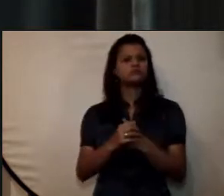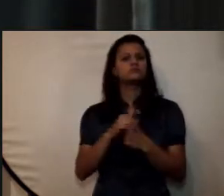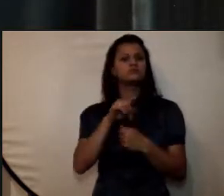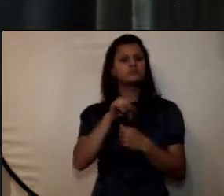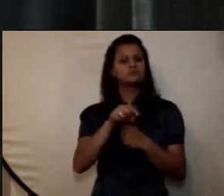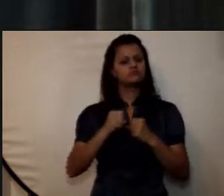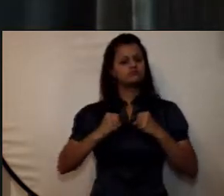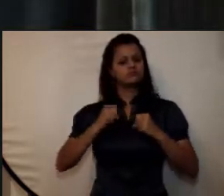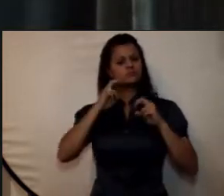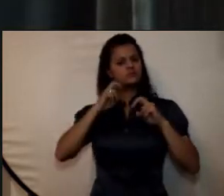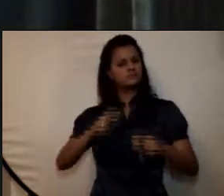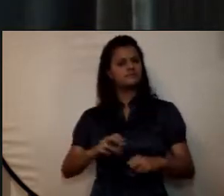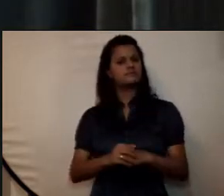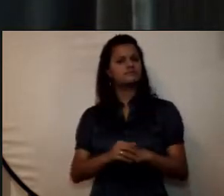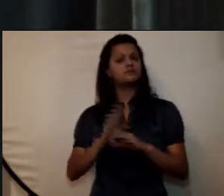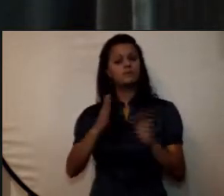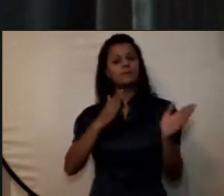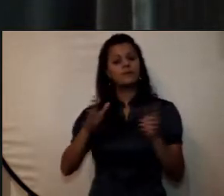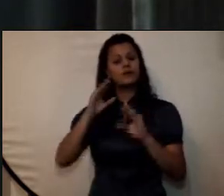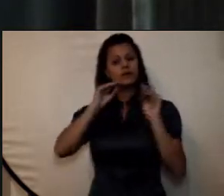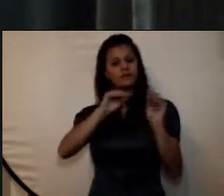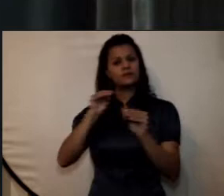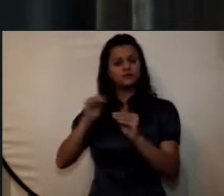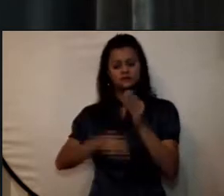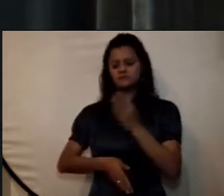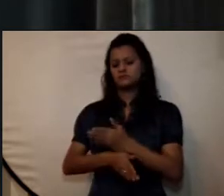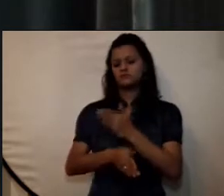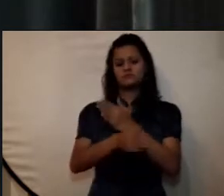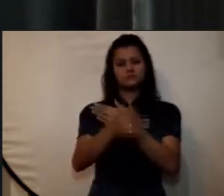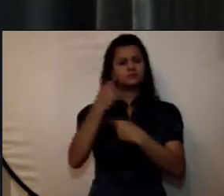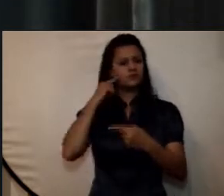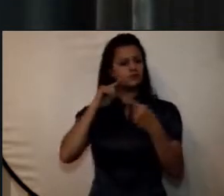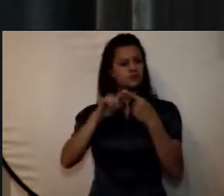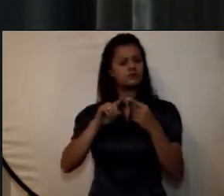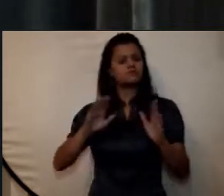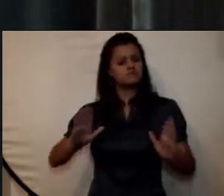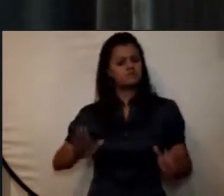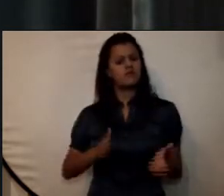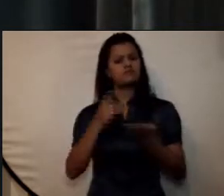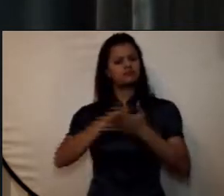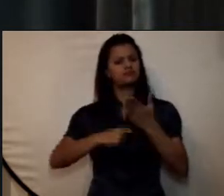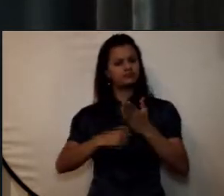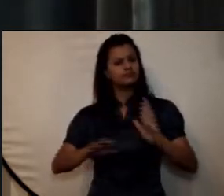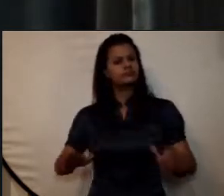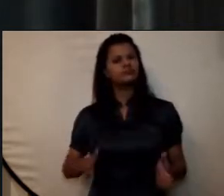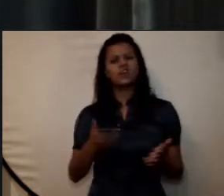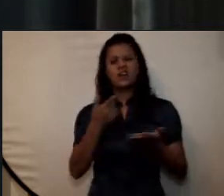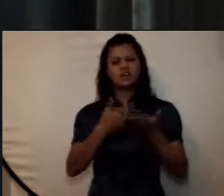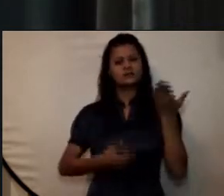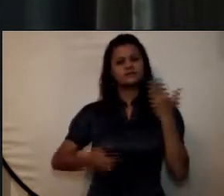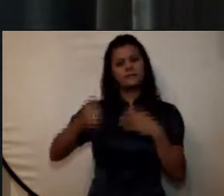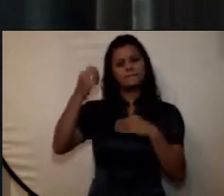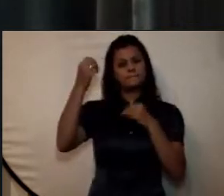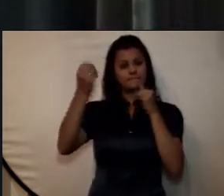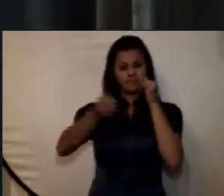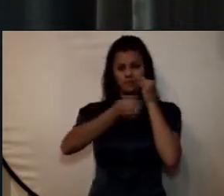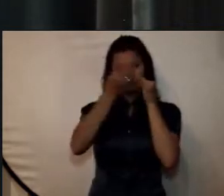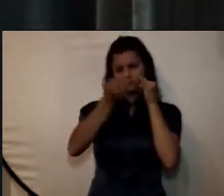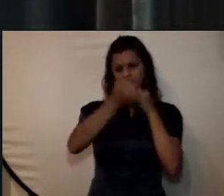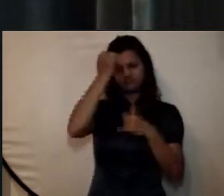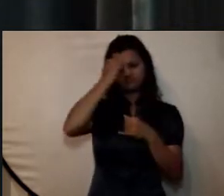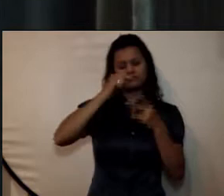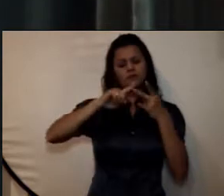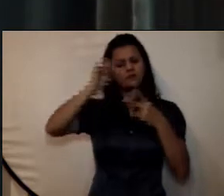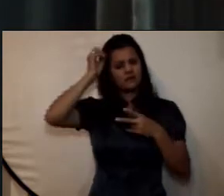fortalecimiento del plan de capacitación con apuestas de actualización en los siguientes componentes pedagogía didáctica gestión del cambio